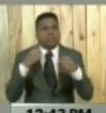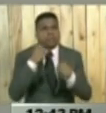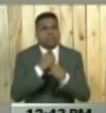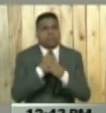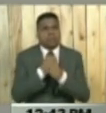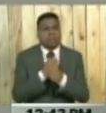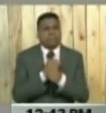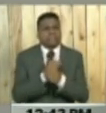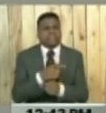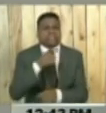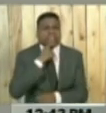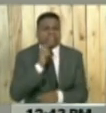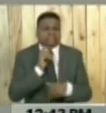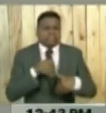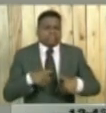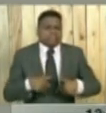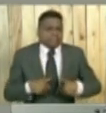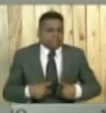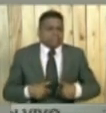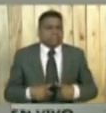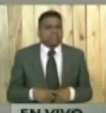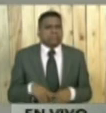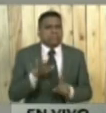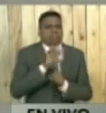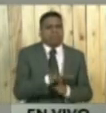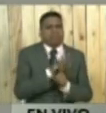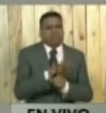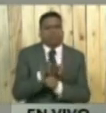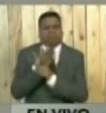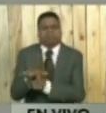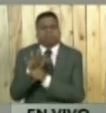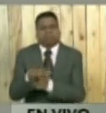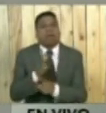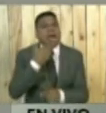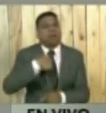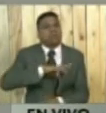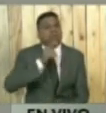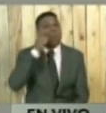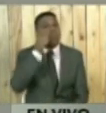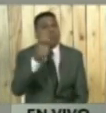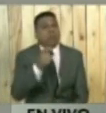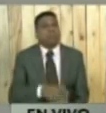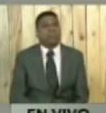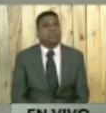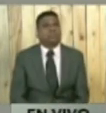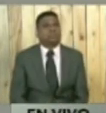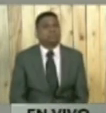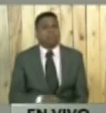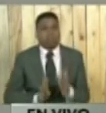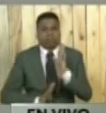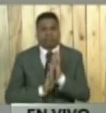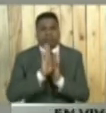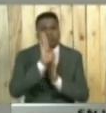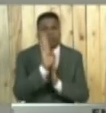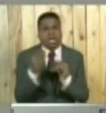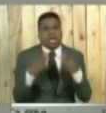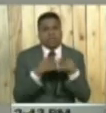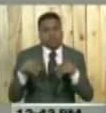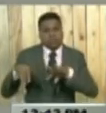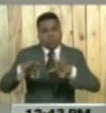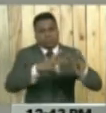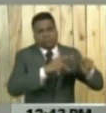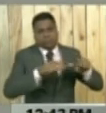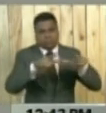en zozobra permanente a nuestro pueblo. Es por eso pues que vamos a continuar en todo el territorio